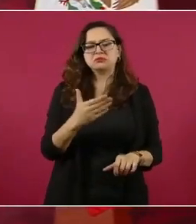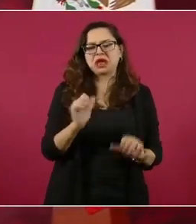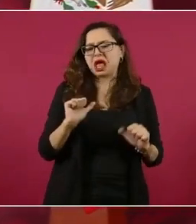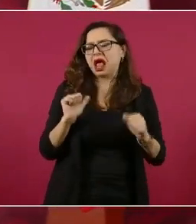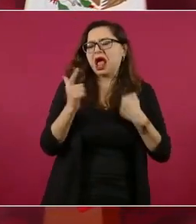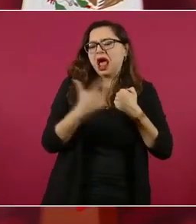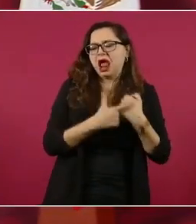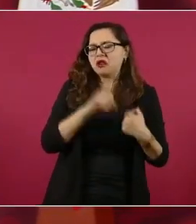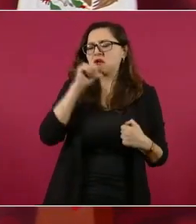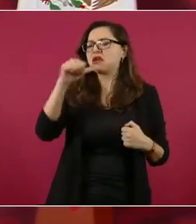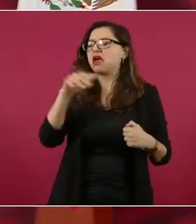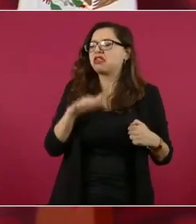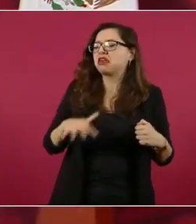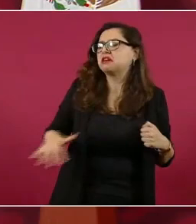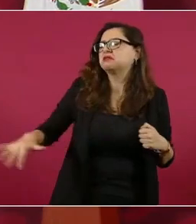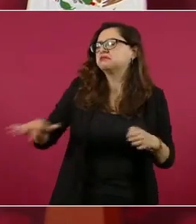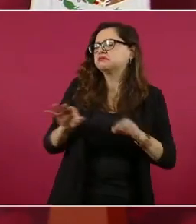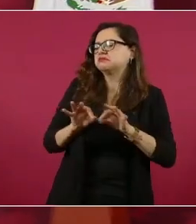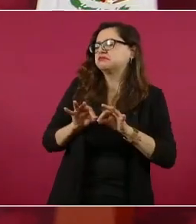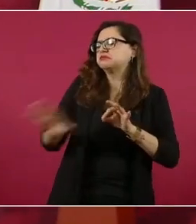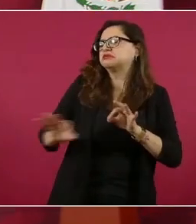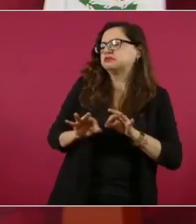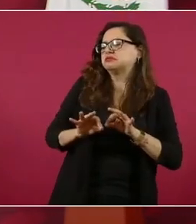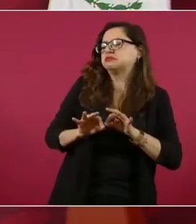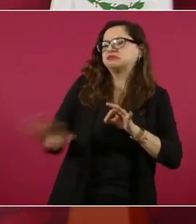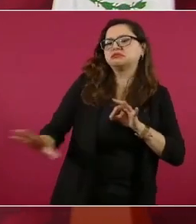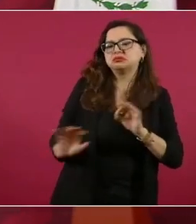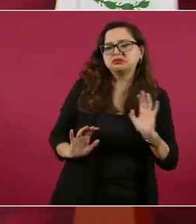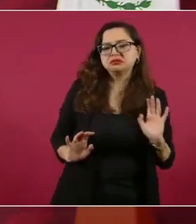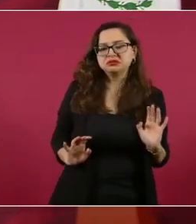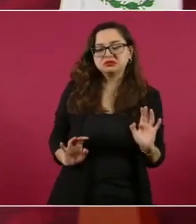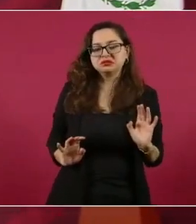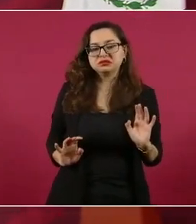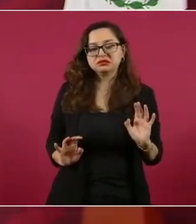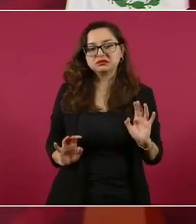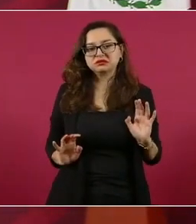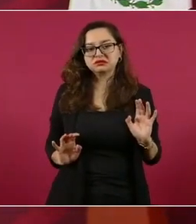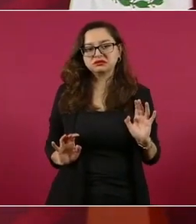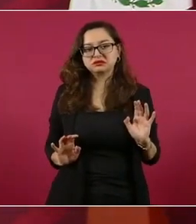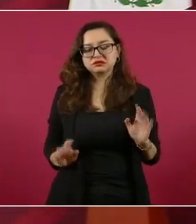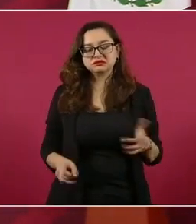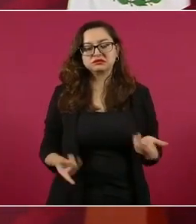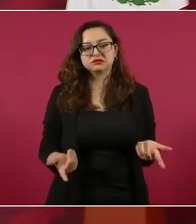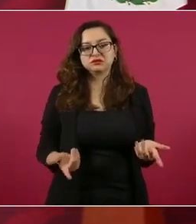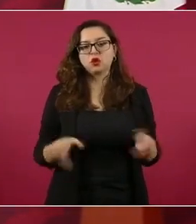Que si se llenaba la copa, derramaba.